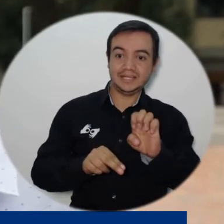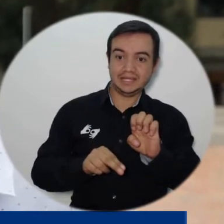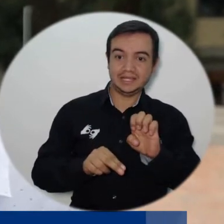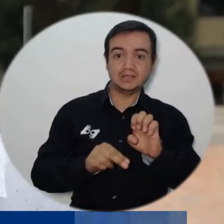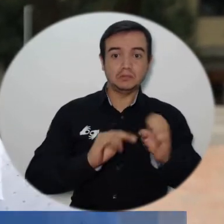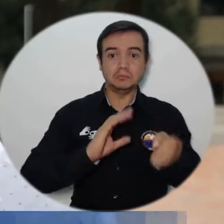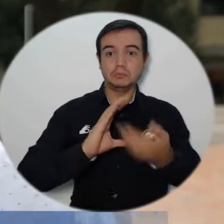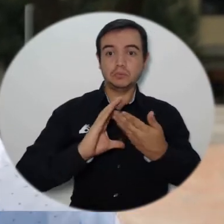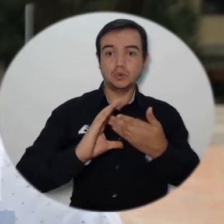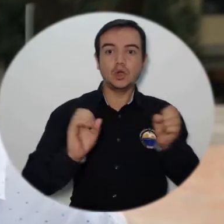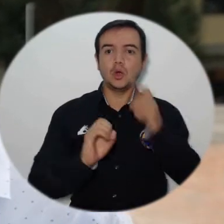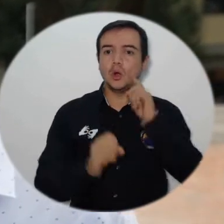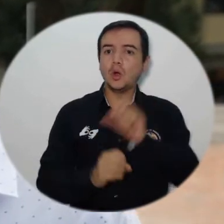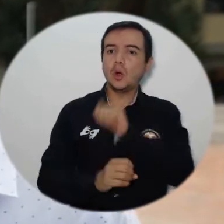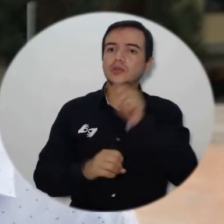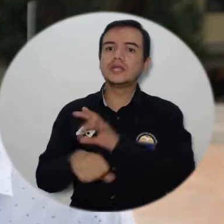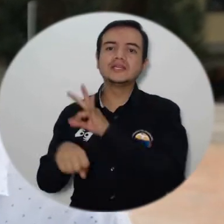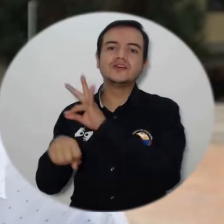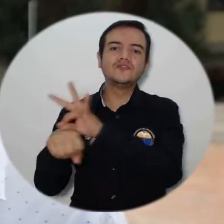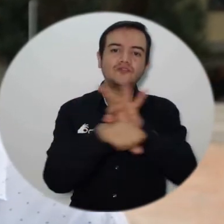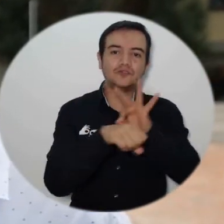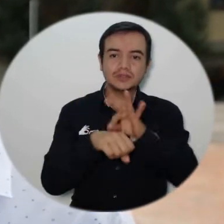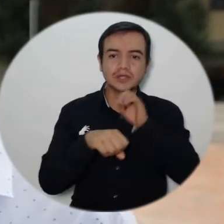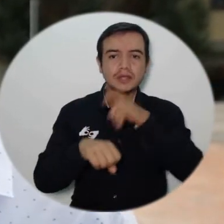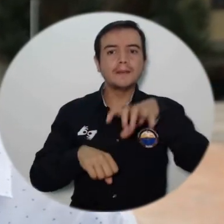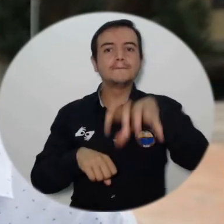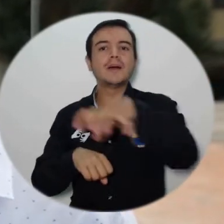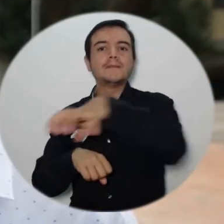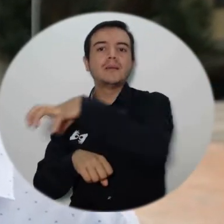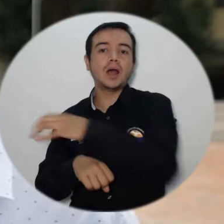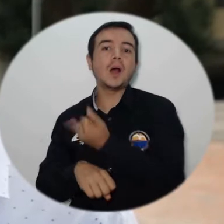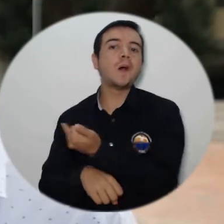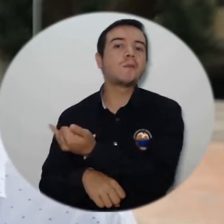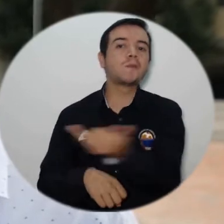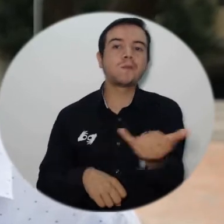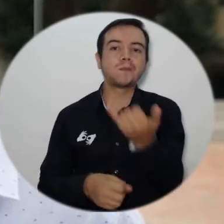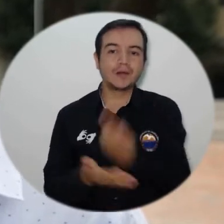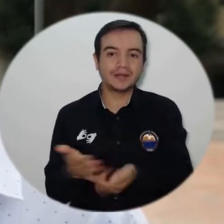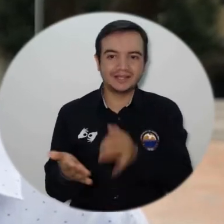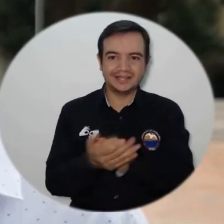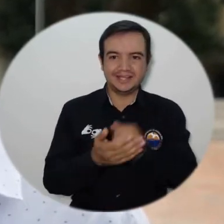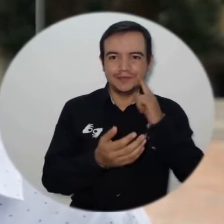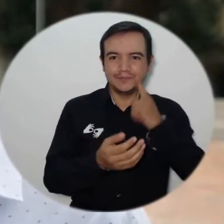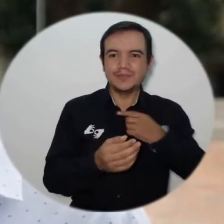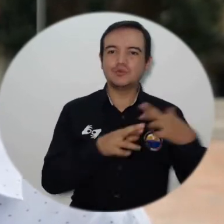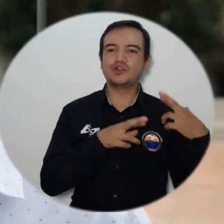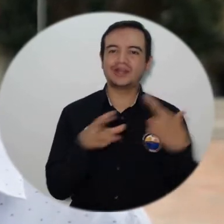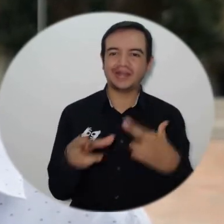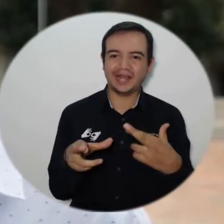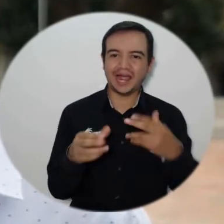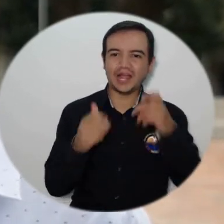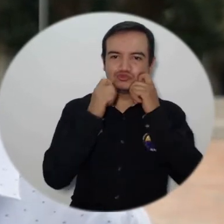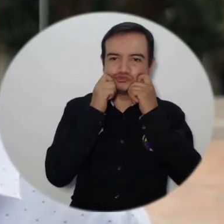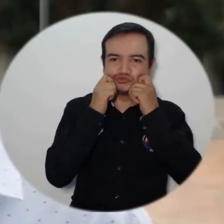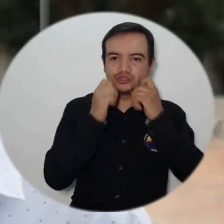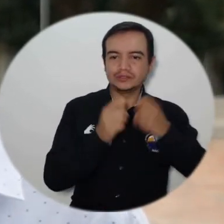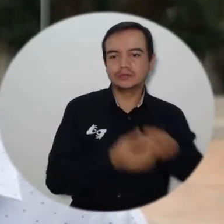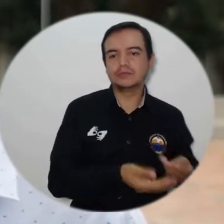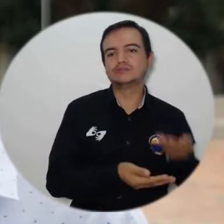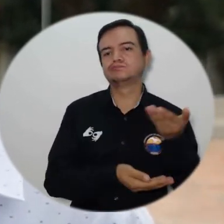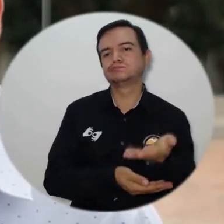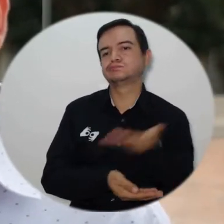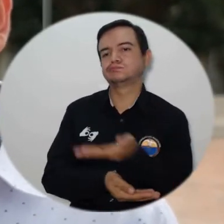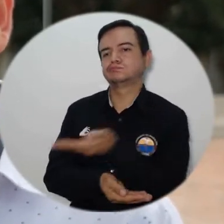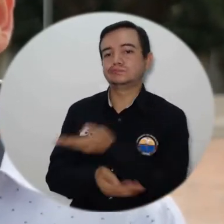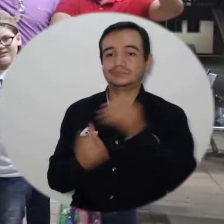las diferentes fundaciones que nos apoyan han establecido digamos algunos puntos para recolectar también los regalos que las